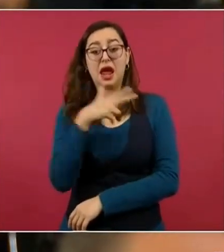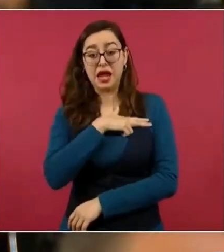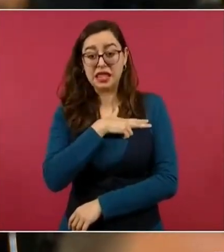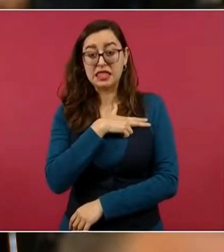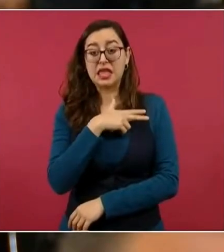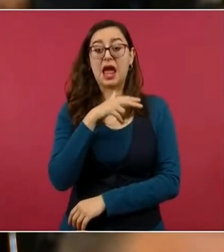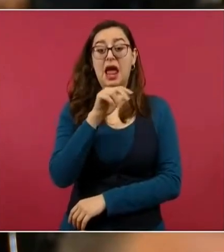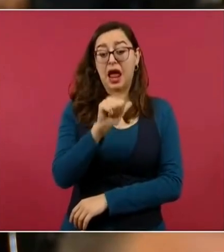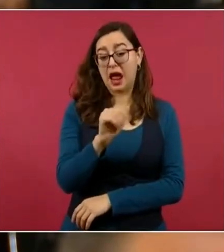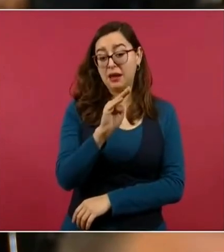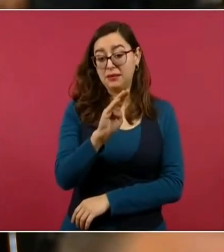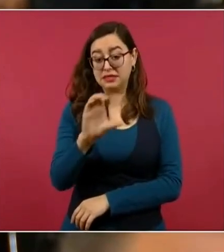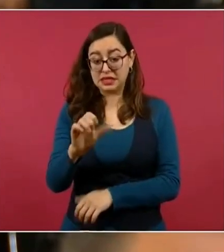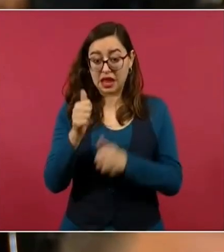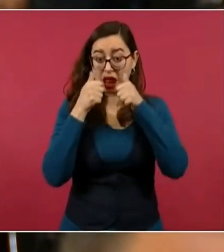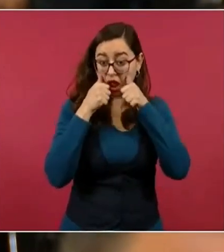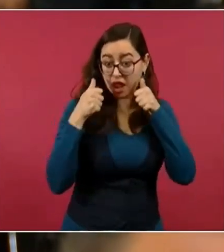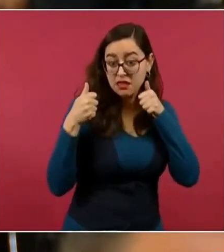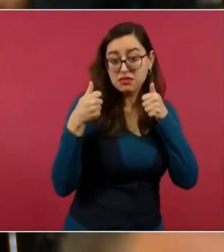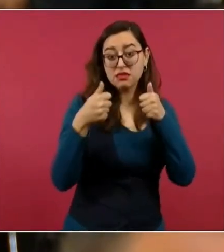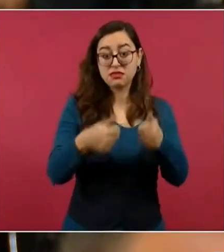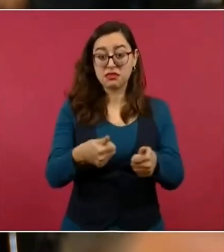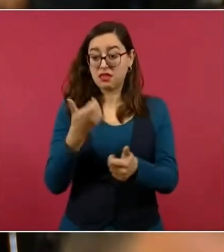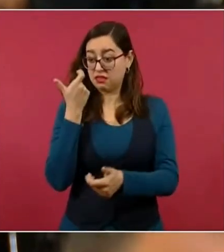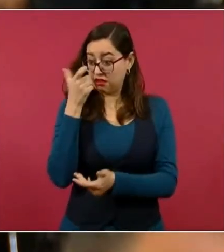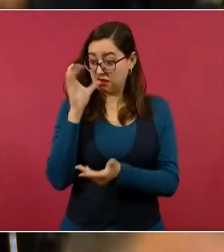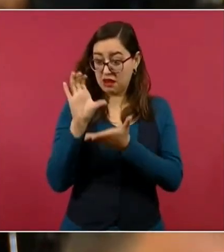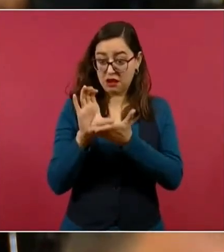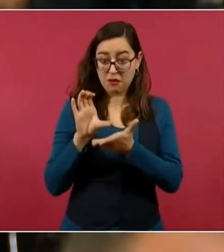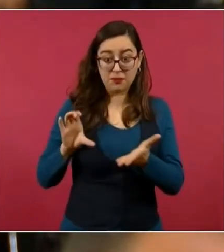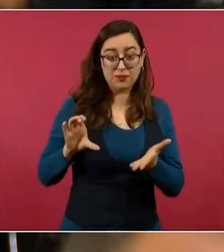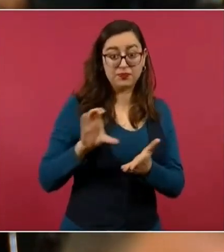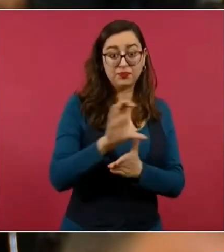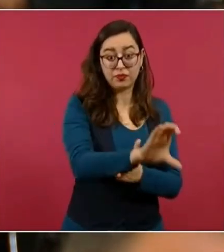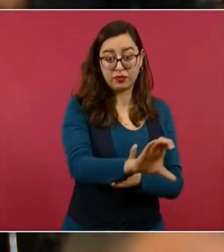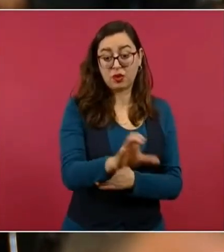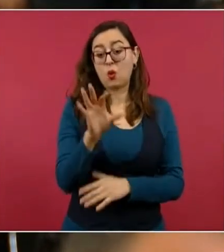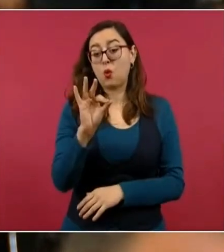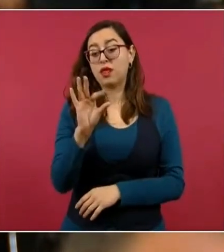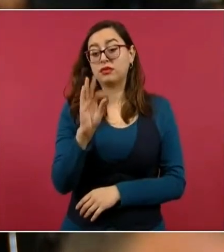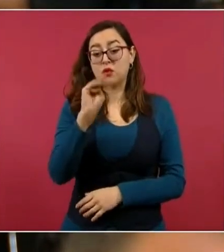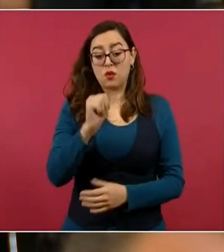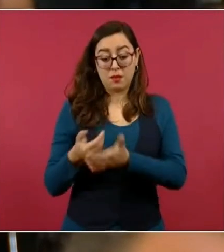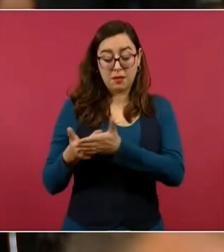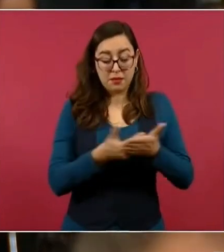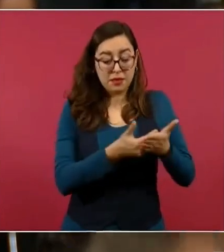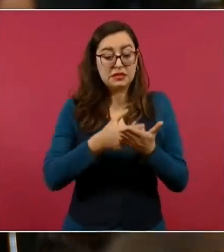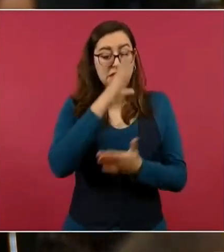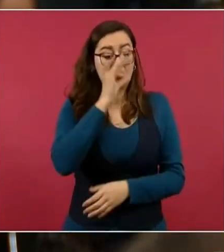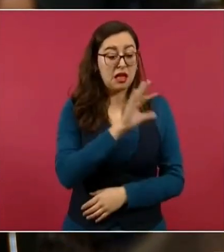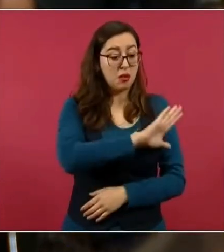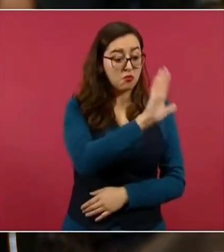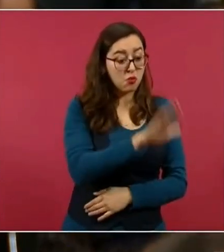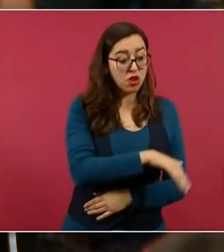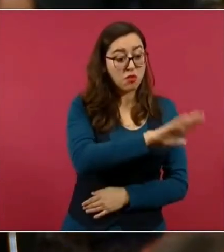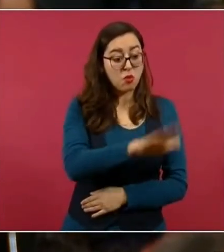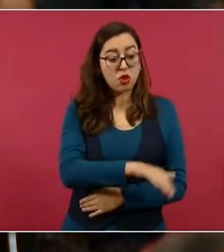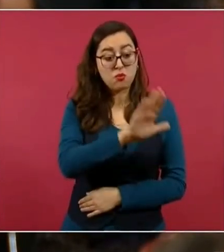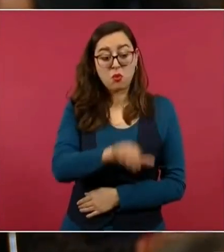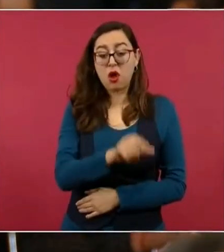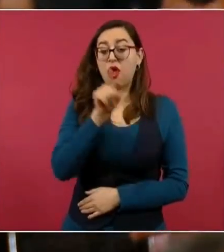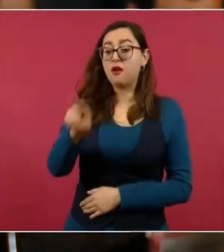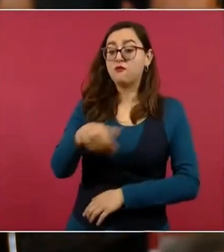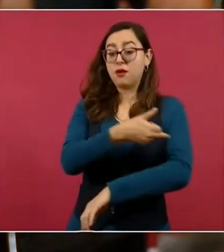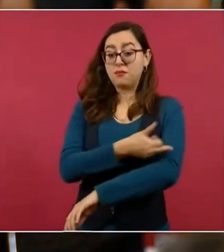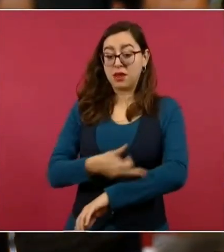incendio de la Guardería ABC y también a los familiares de los 49 bebés que perdieron la vida en este incendio en Hermosillo,